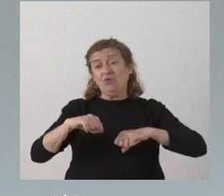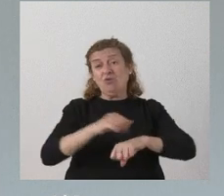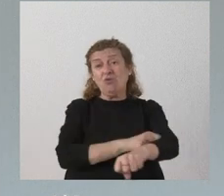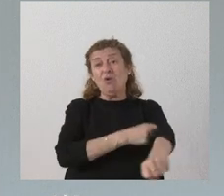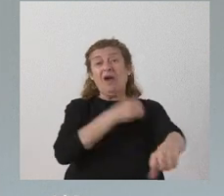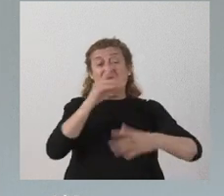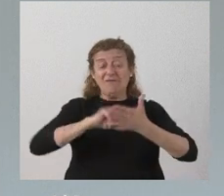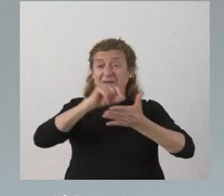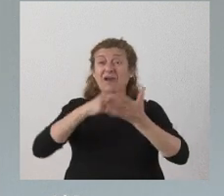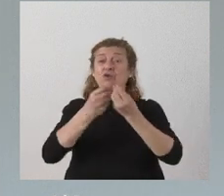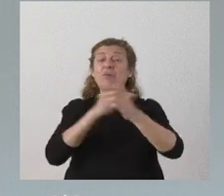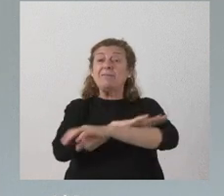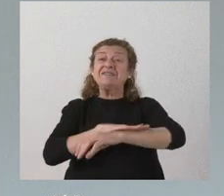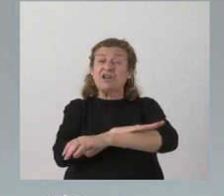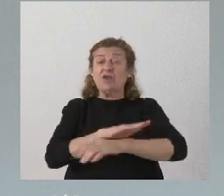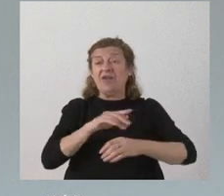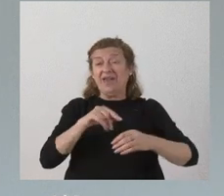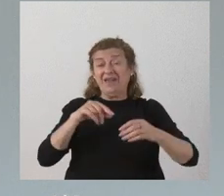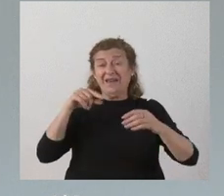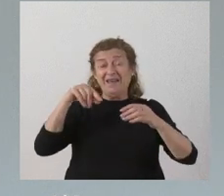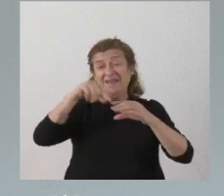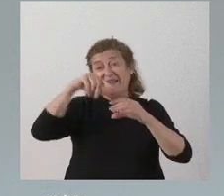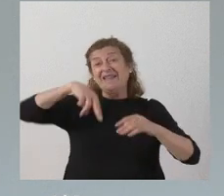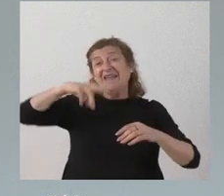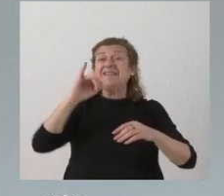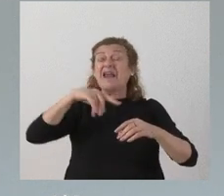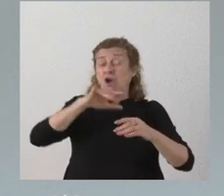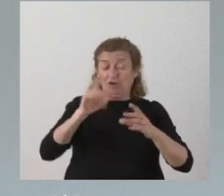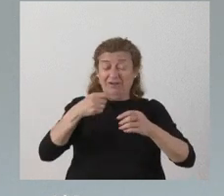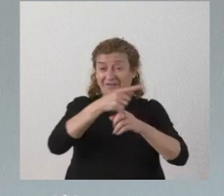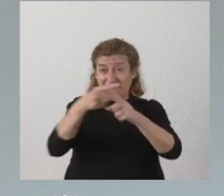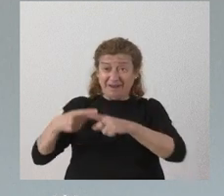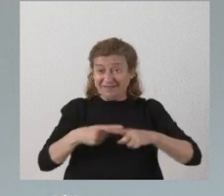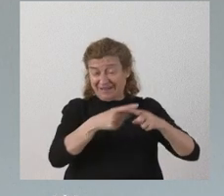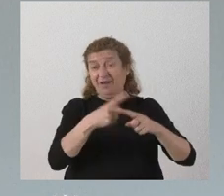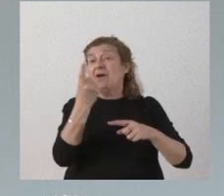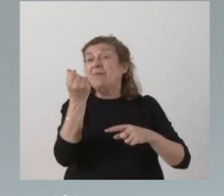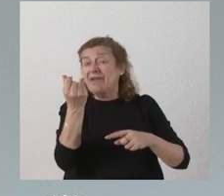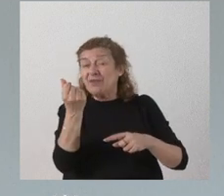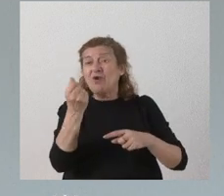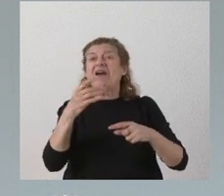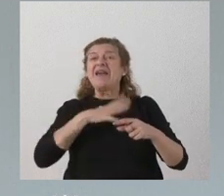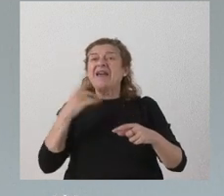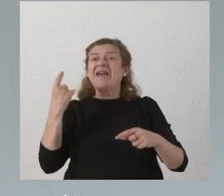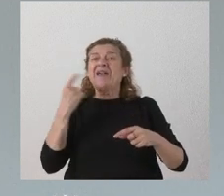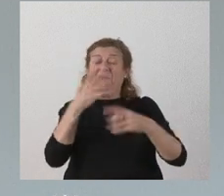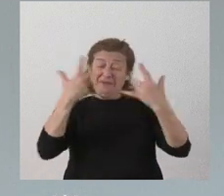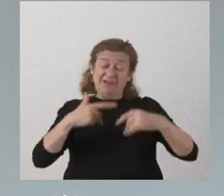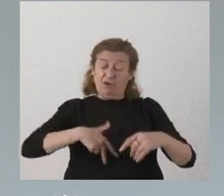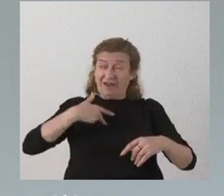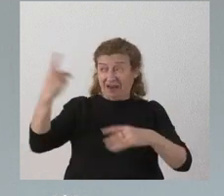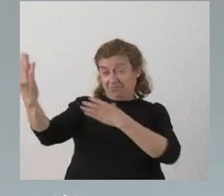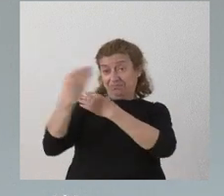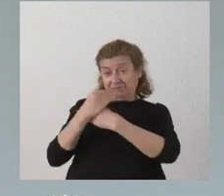firmando con el Ministerio del Interior el reparto de los costes de las acciones que le corresponde a la Administración General del